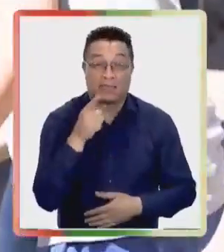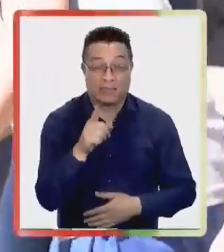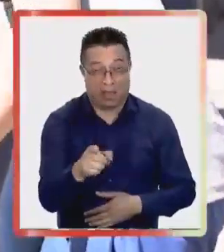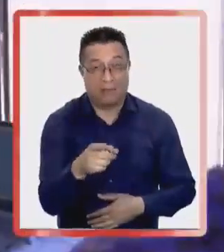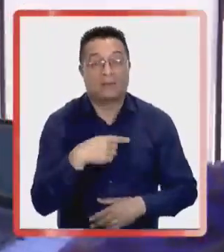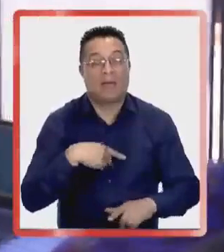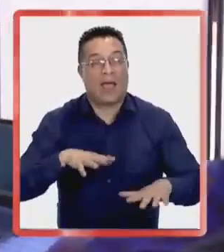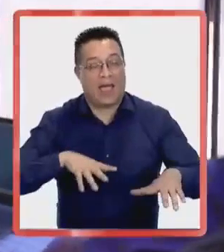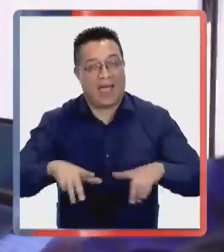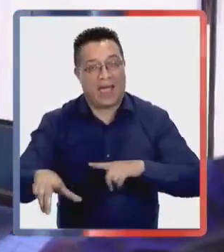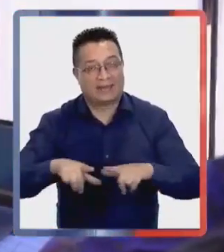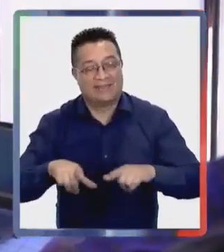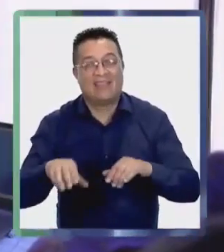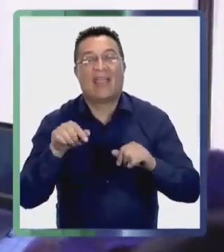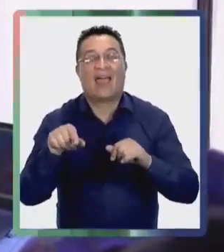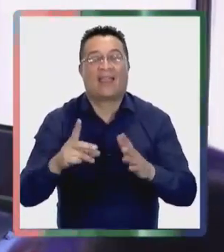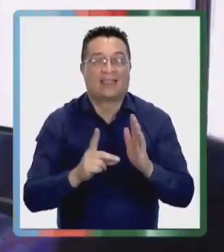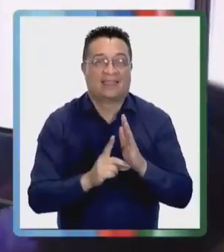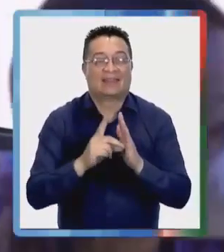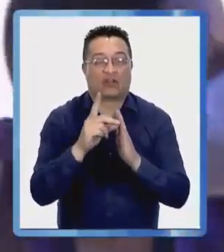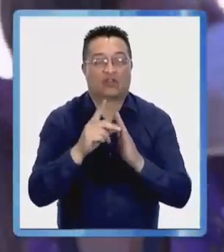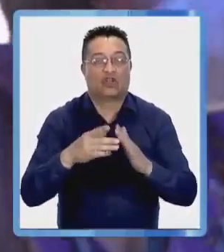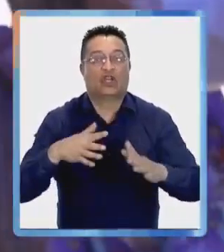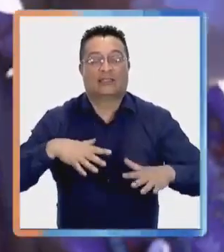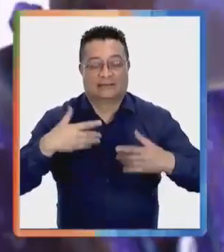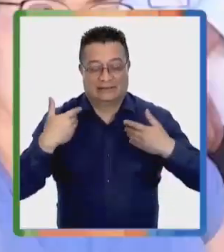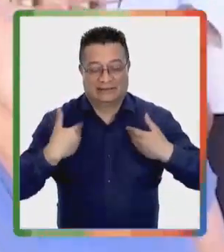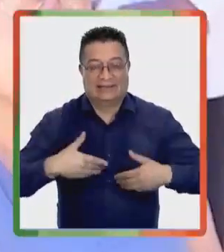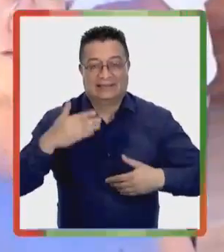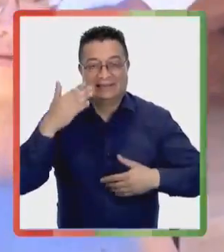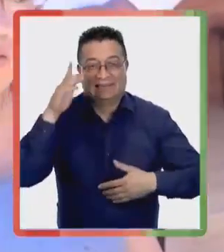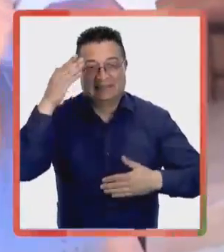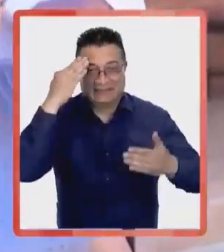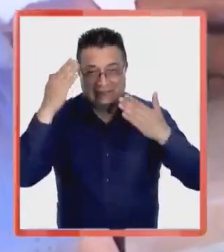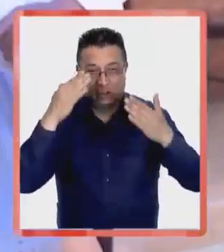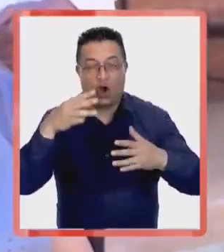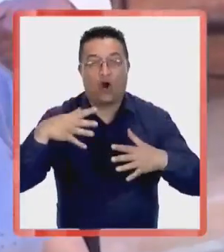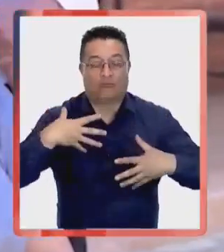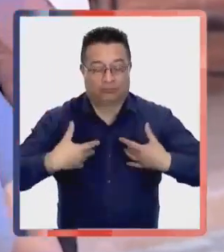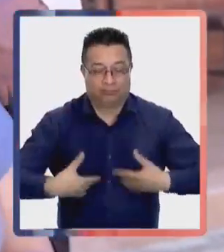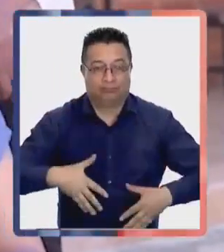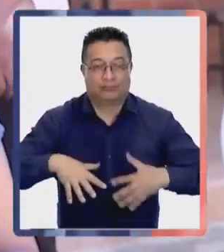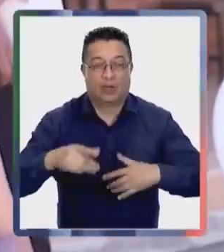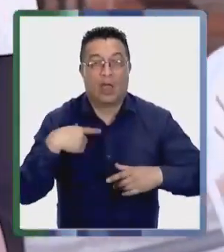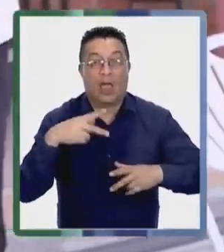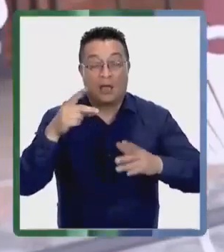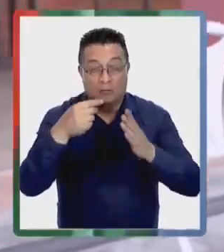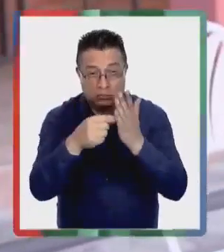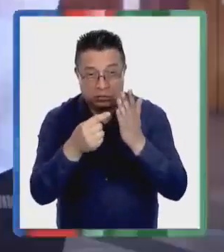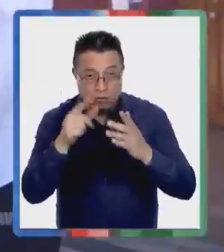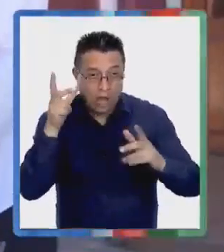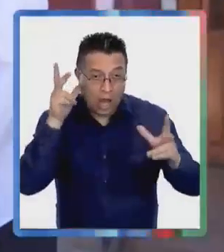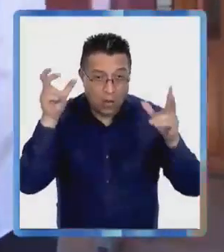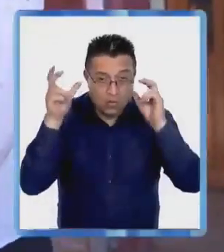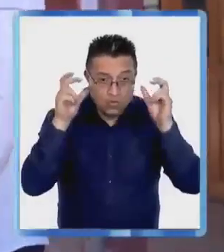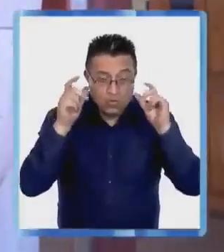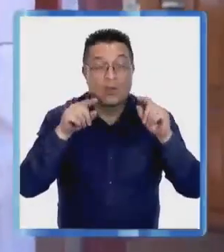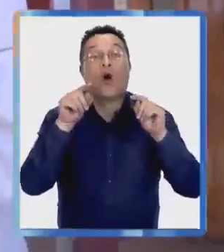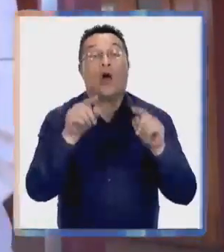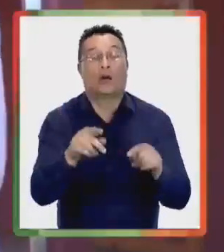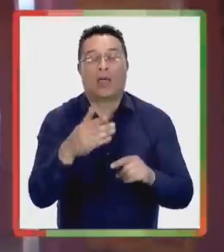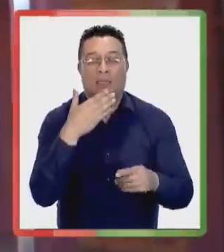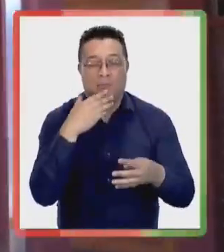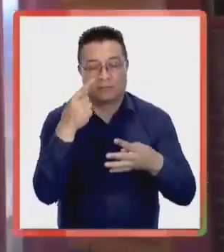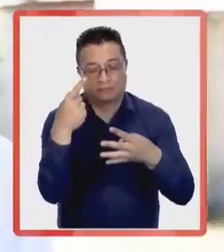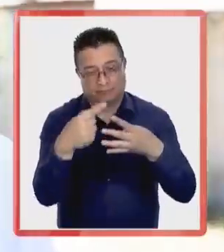actividades de desarrollo psicomotor, actividades de diagnóstico auditivo. En fin, una